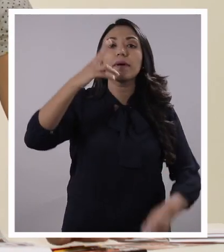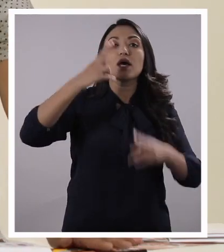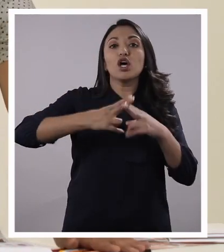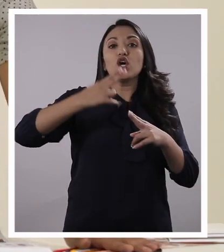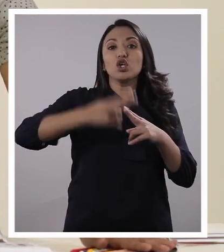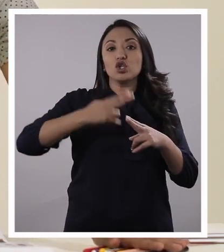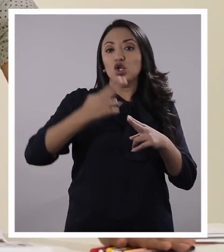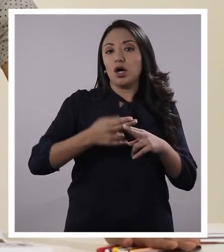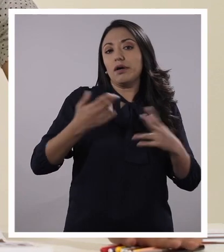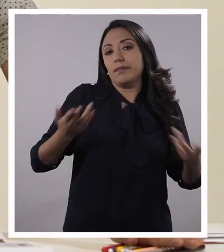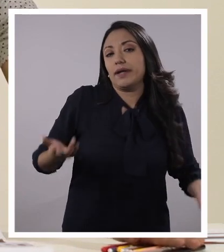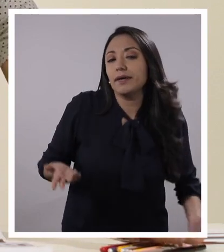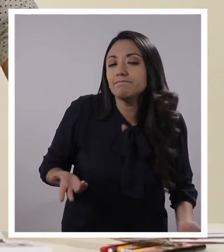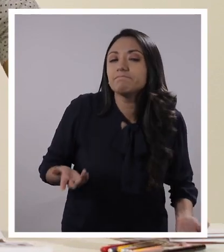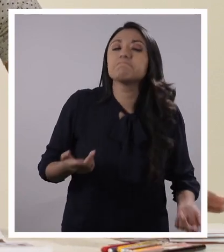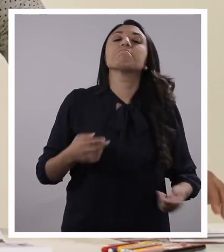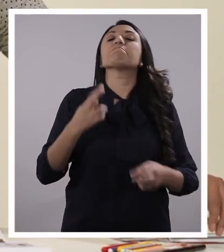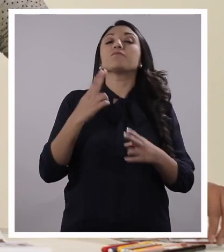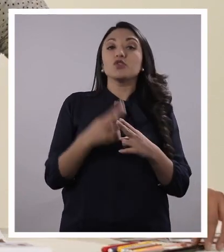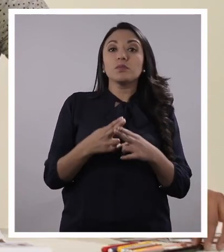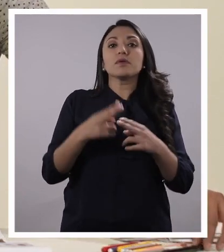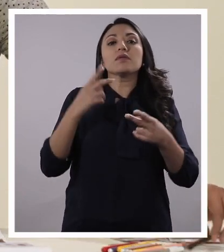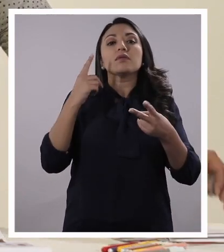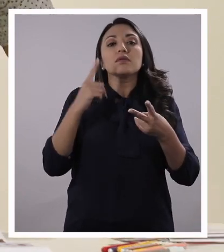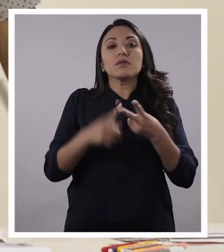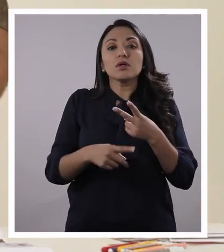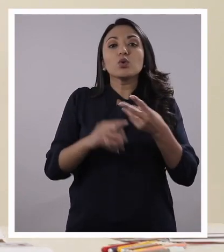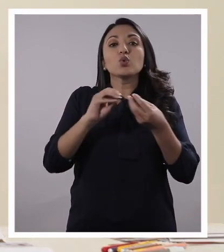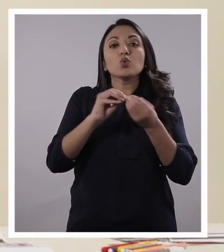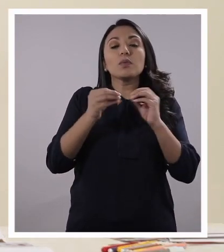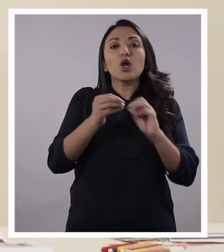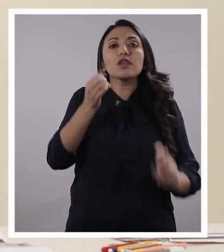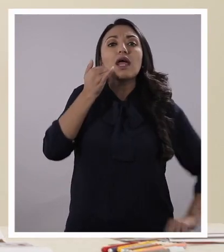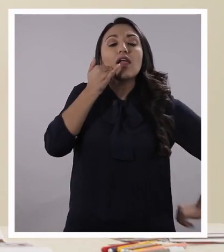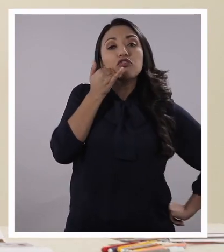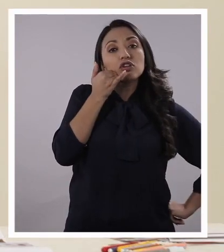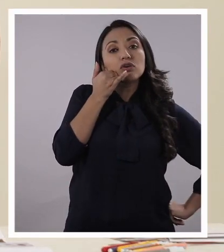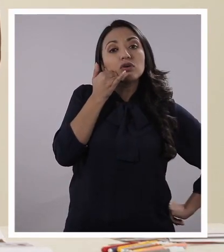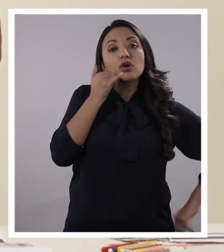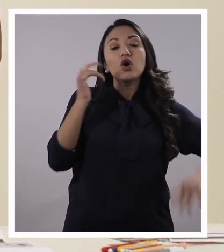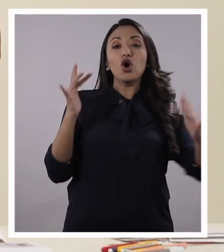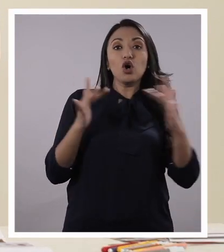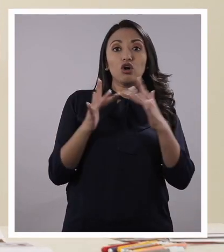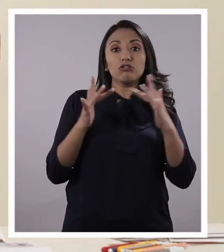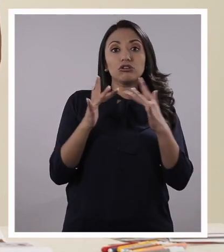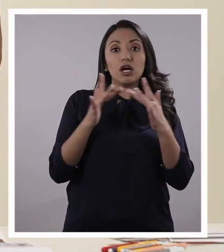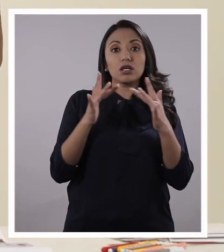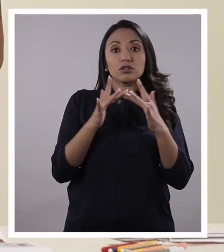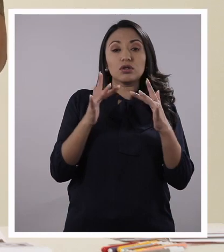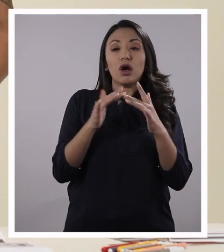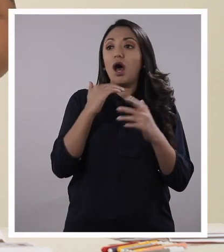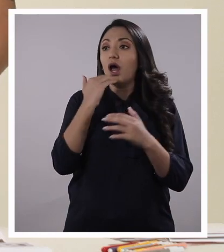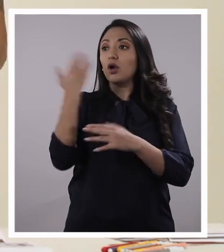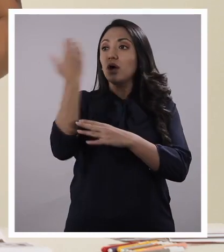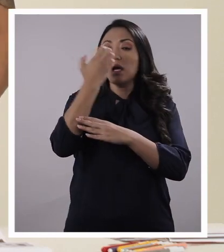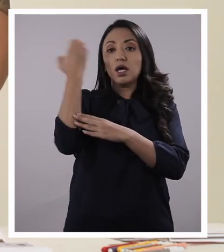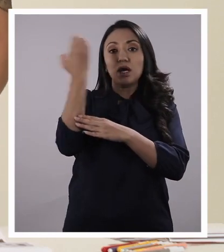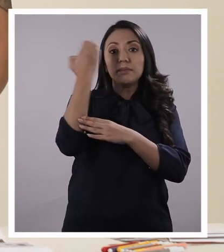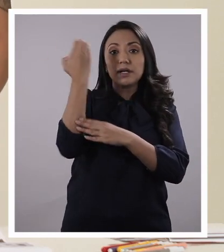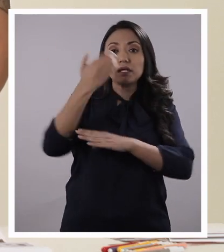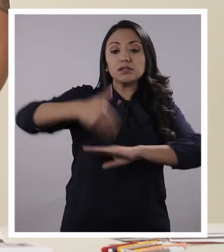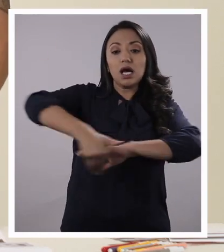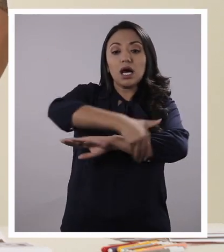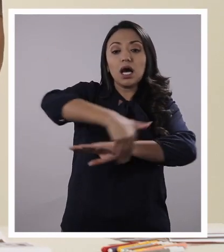estas personas, que seguro ustedes saben, pero también su número de teléfono. ¿Dónde las pueden contactar si tienen una emergencia? Y la